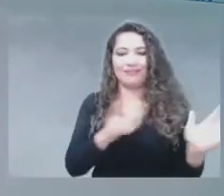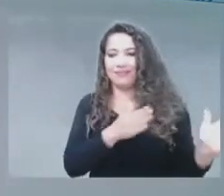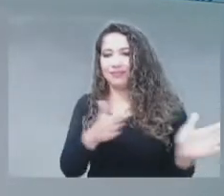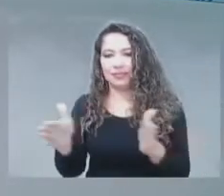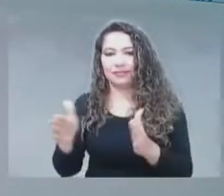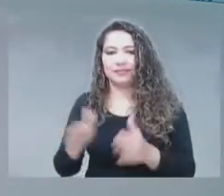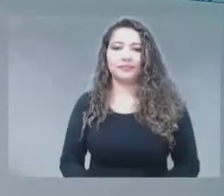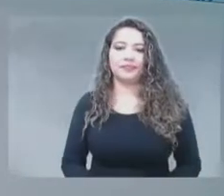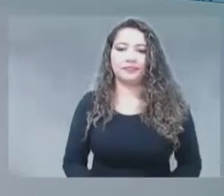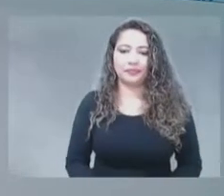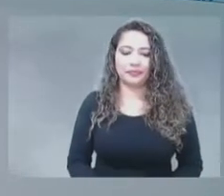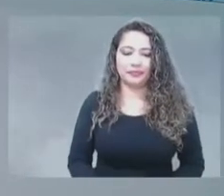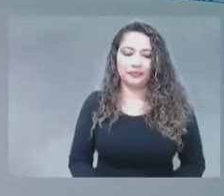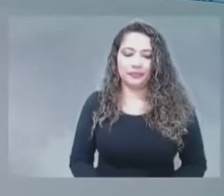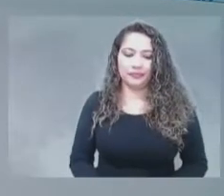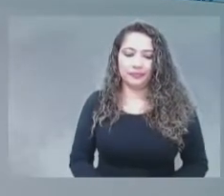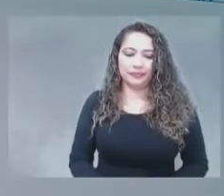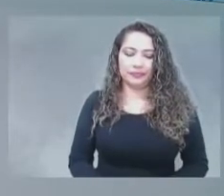para materializar la política,